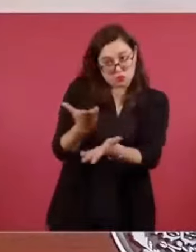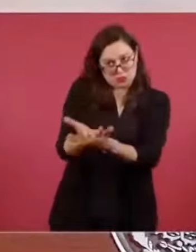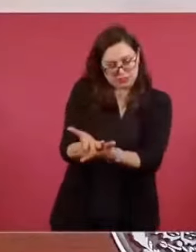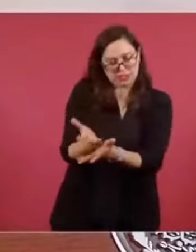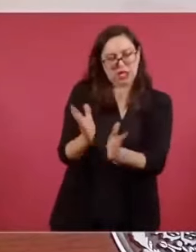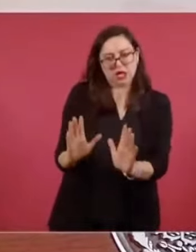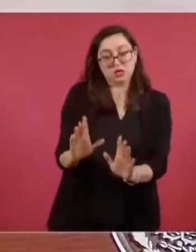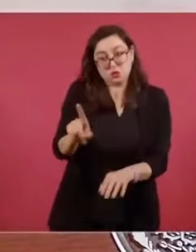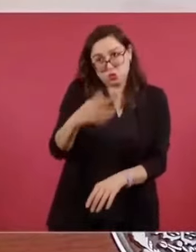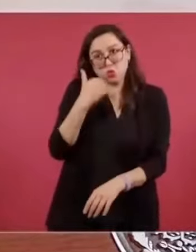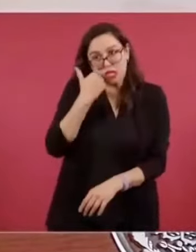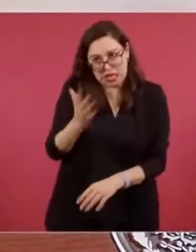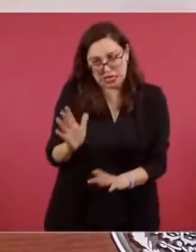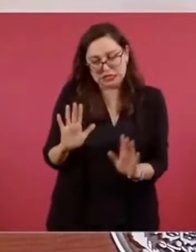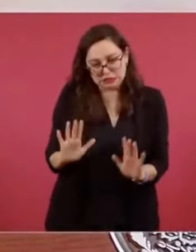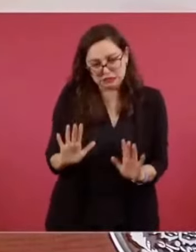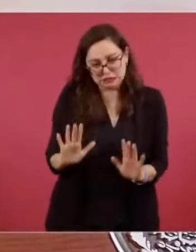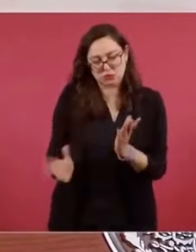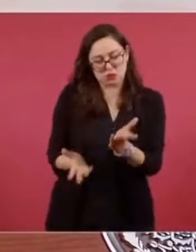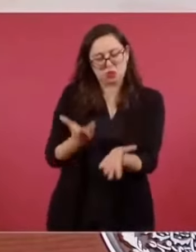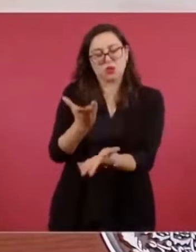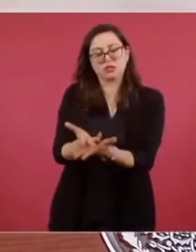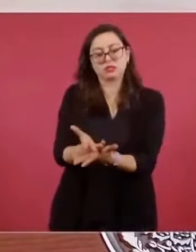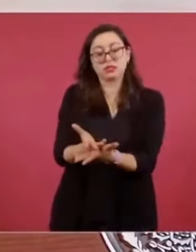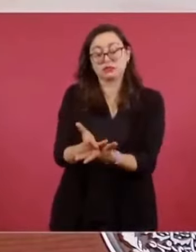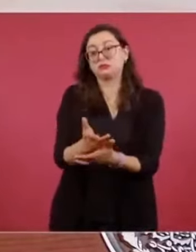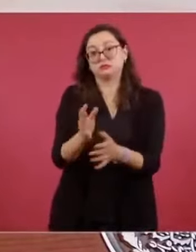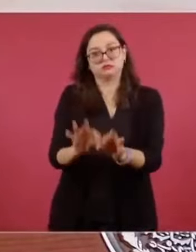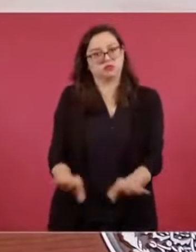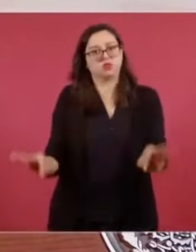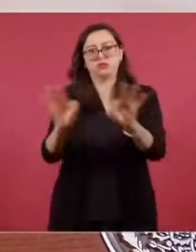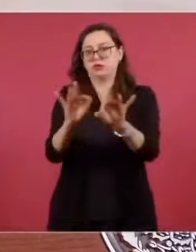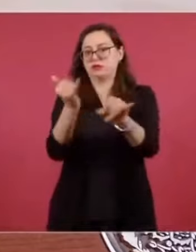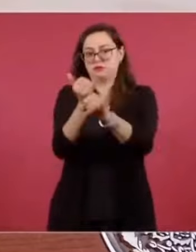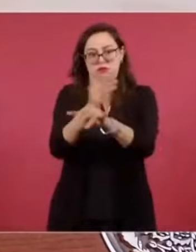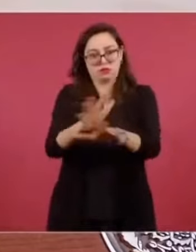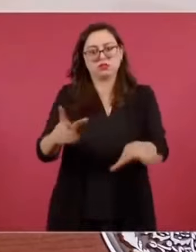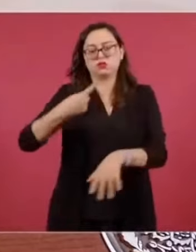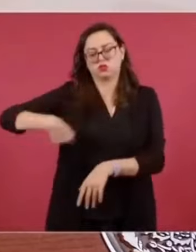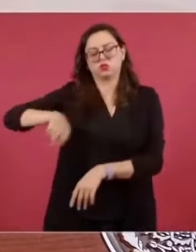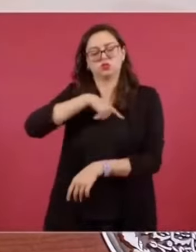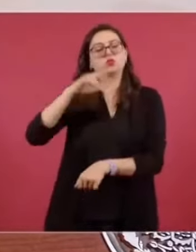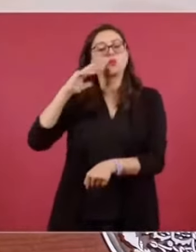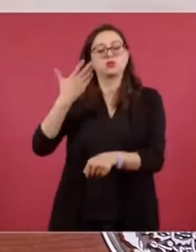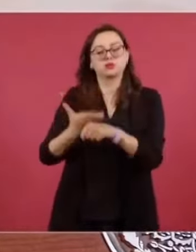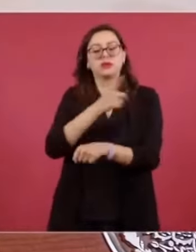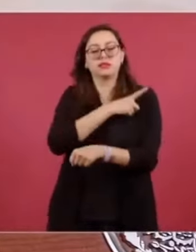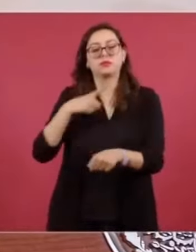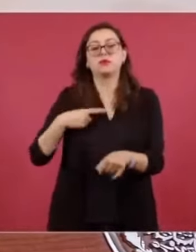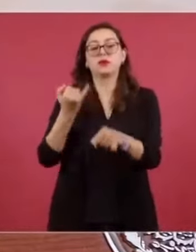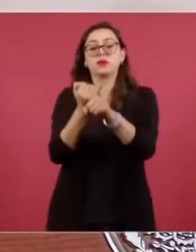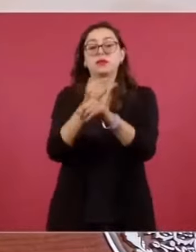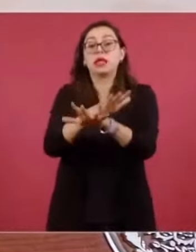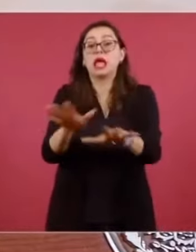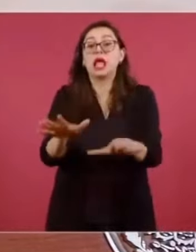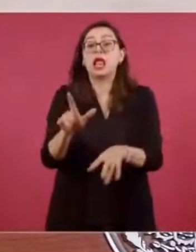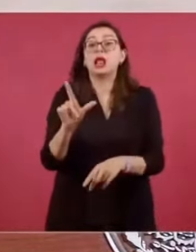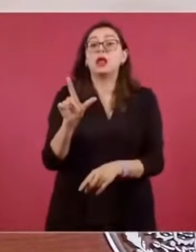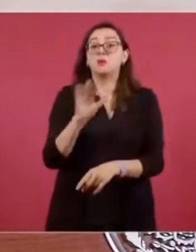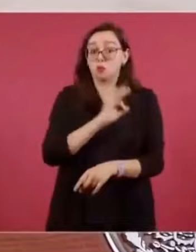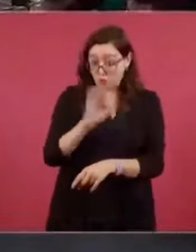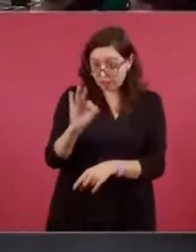nos importa mucho informar, además es nuestra responsabilidad. Si te parece, te invitamos el lunes